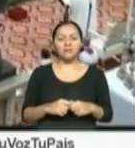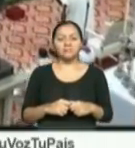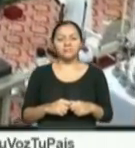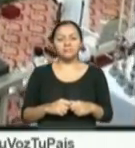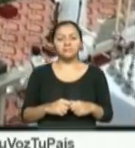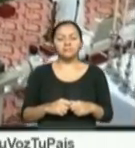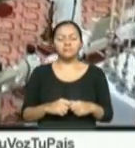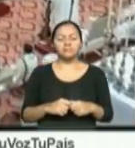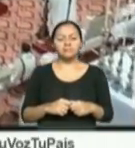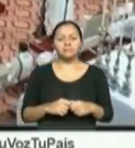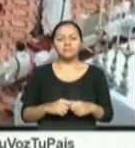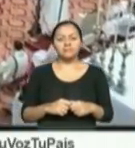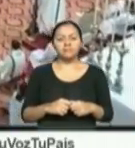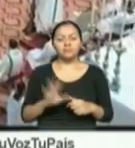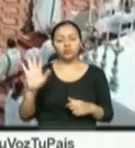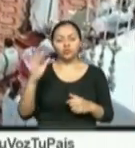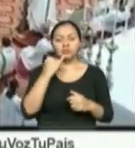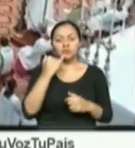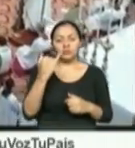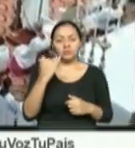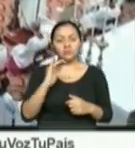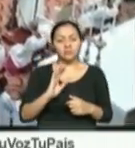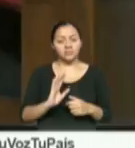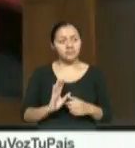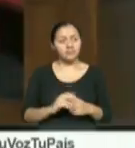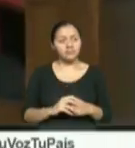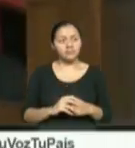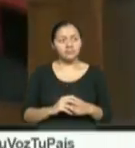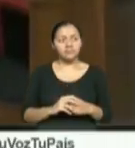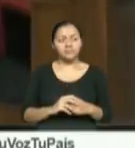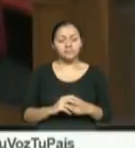pienamente en la vida de las personas.